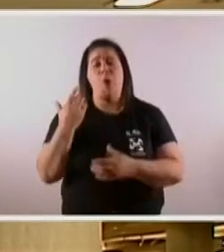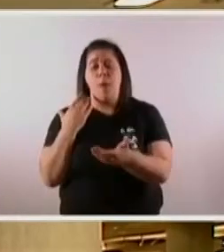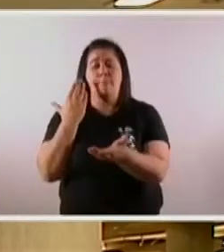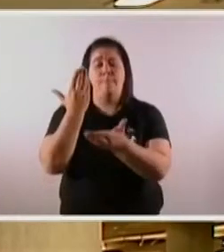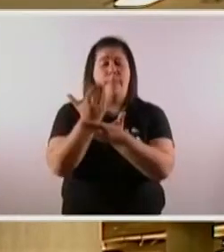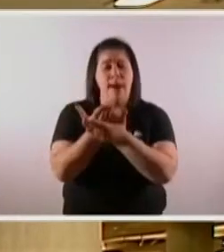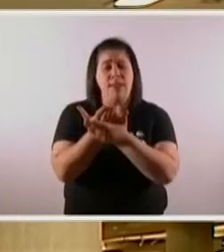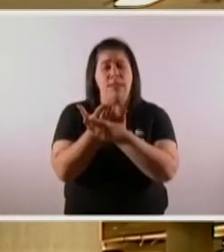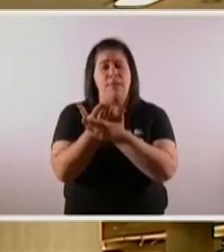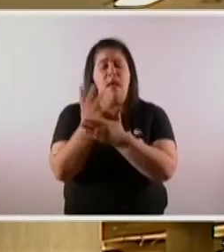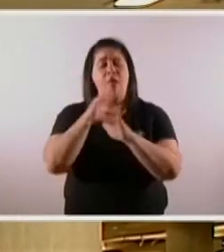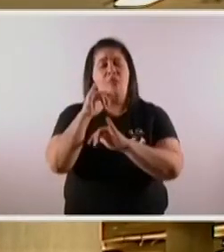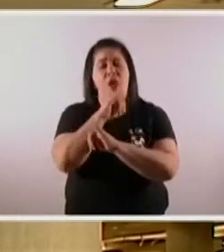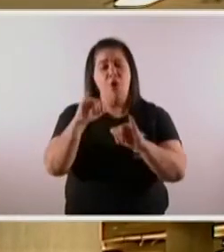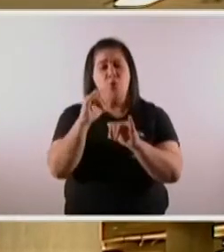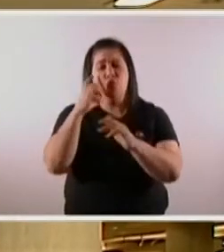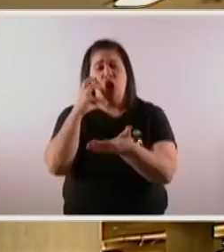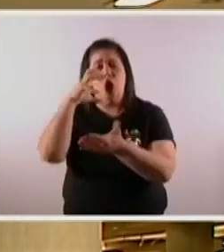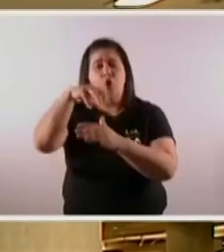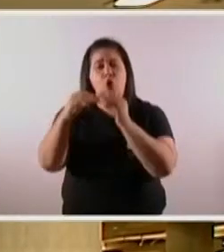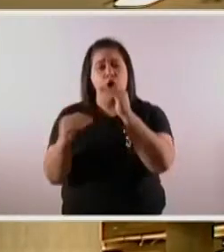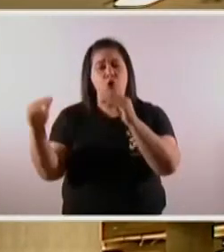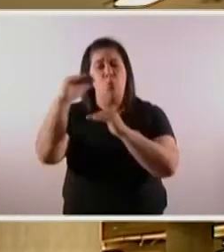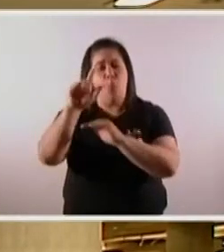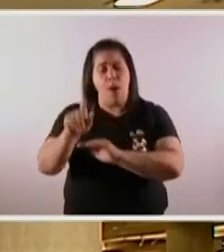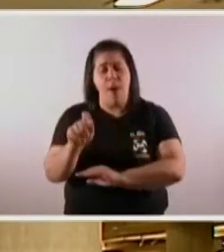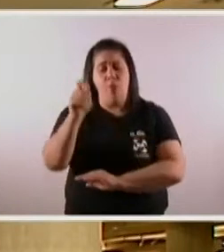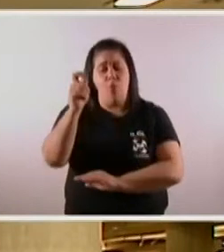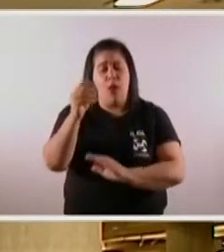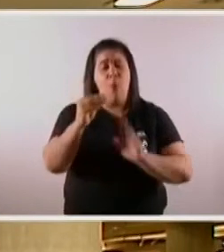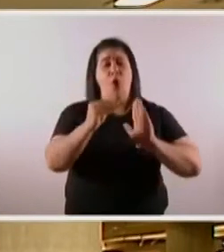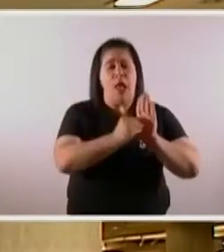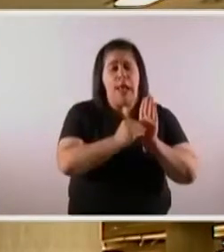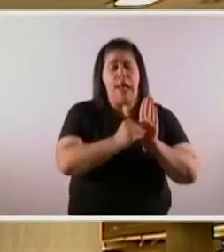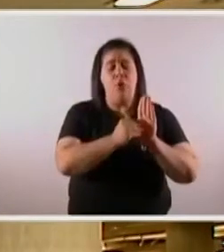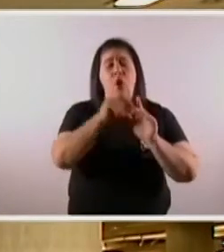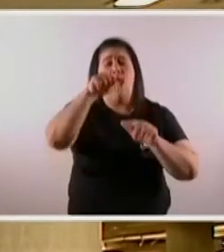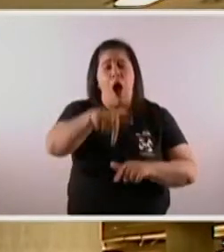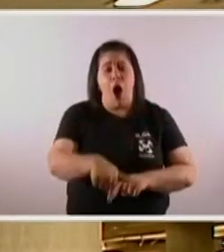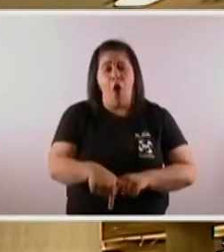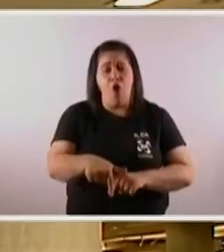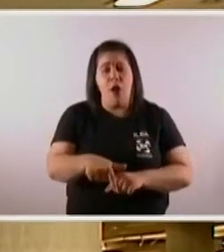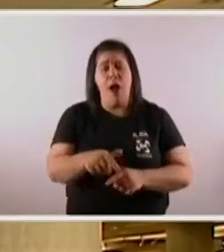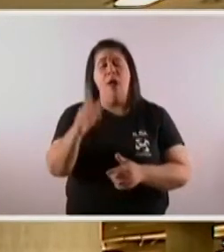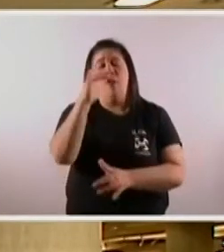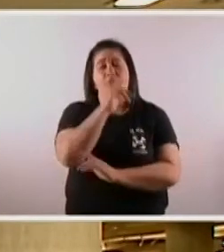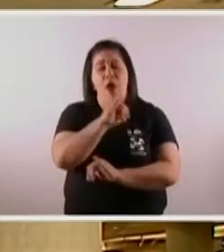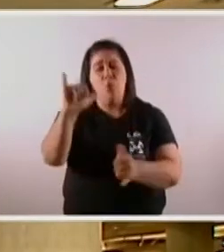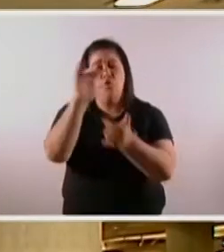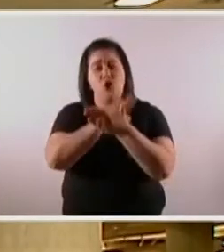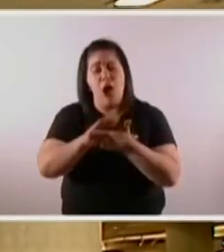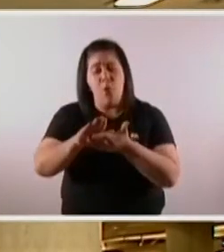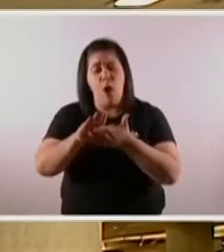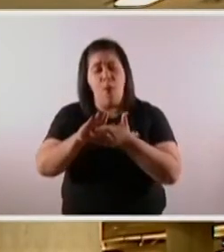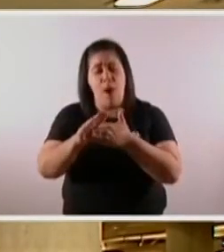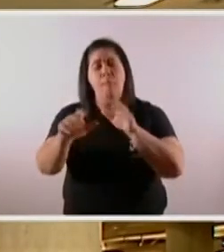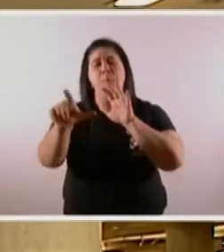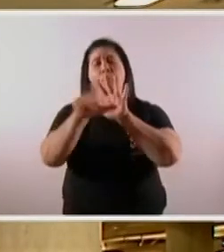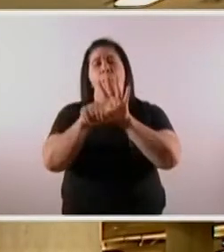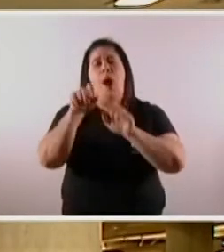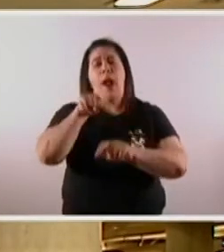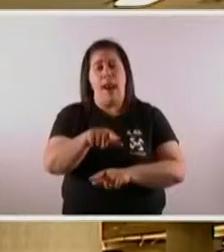demanda ante la Corte Suprema de Justicia por el decreto. Y ahora vamos a presentar una nueva demanda por la ley. Para seguir